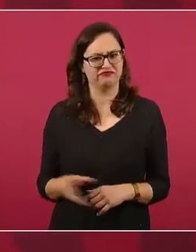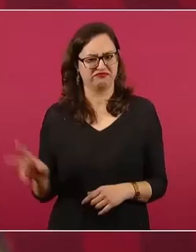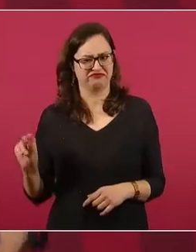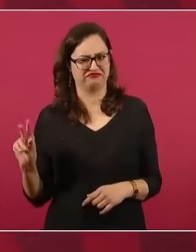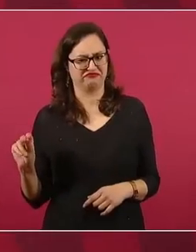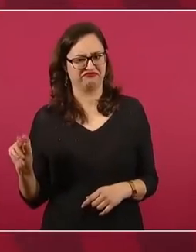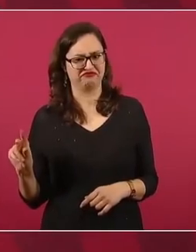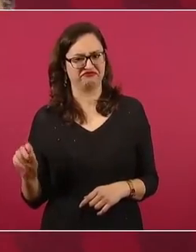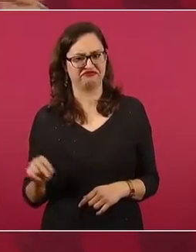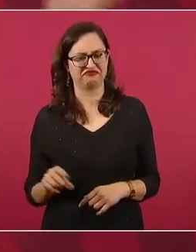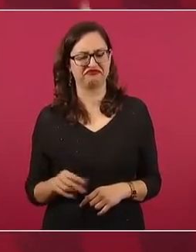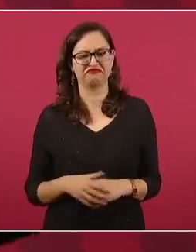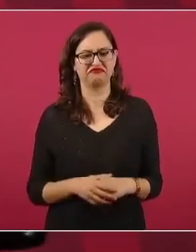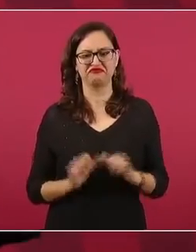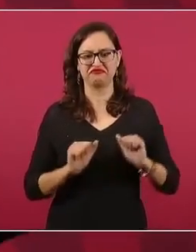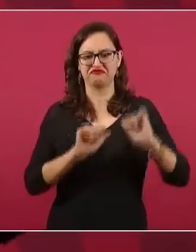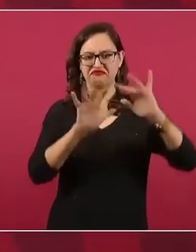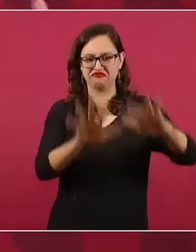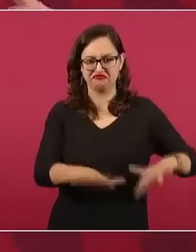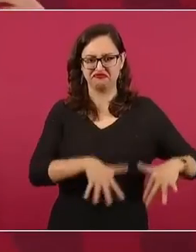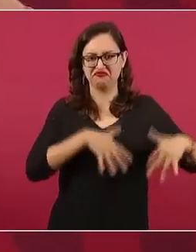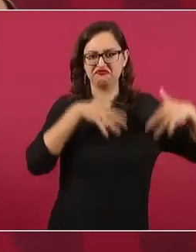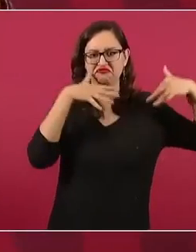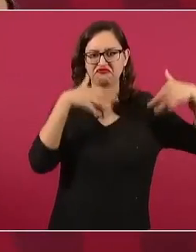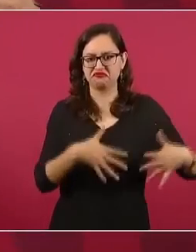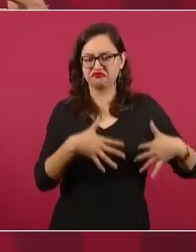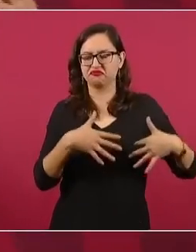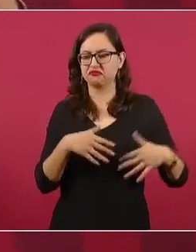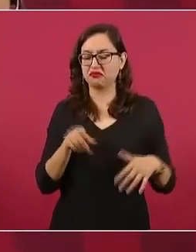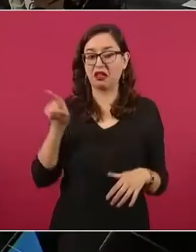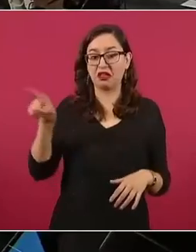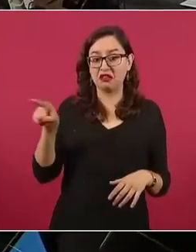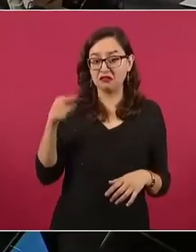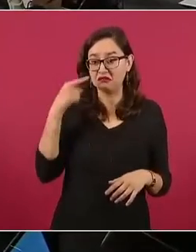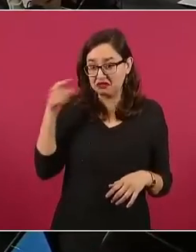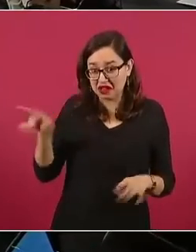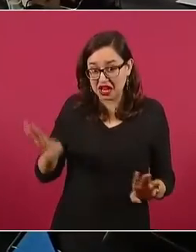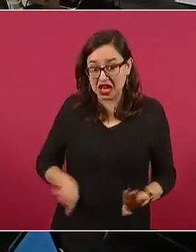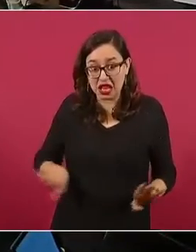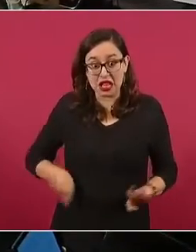La asamblea se reúne y ve